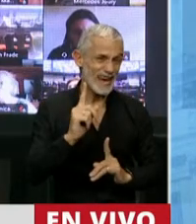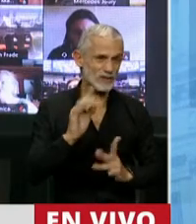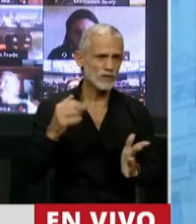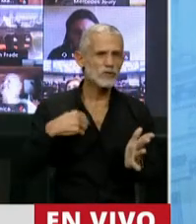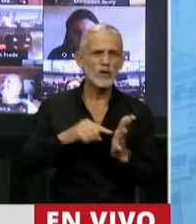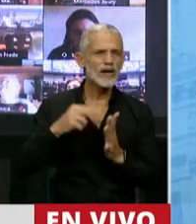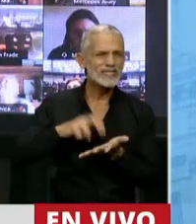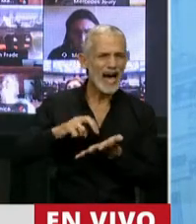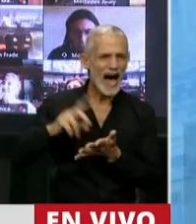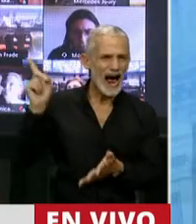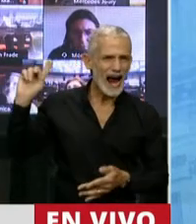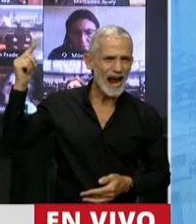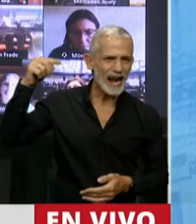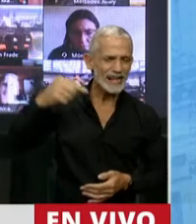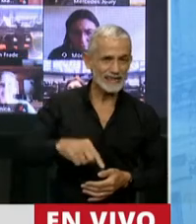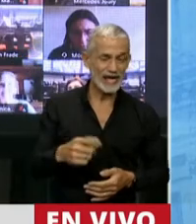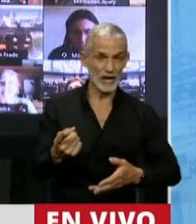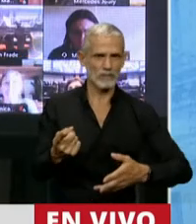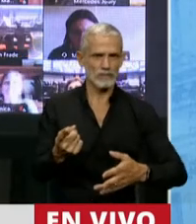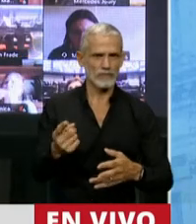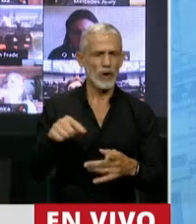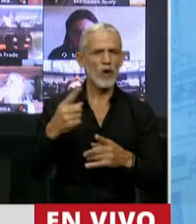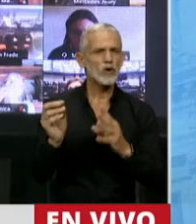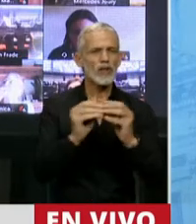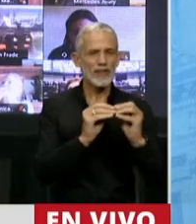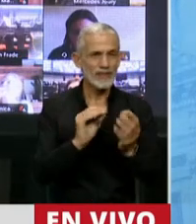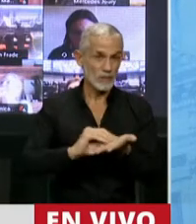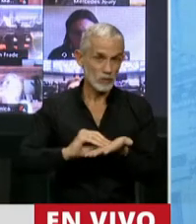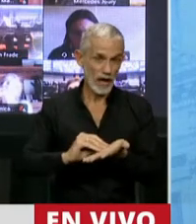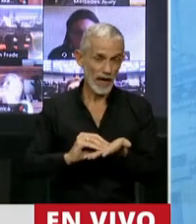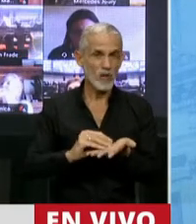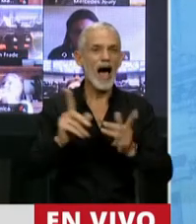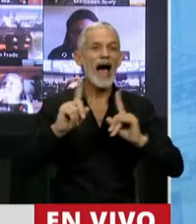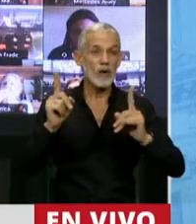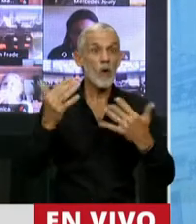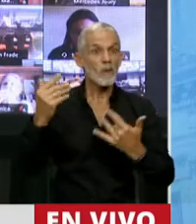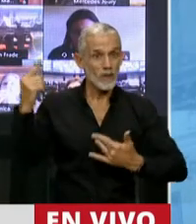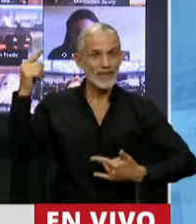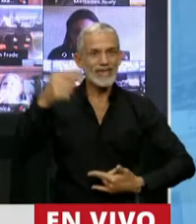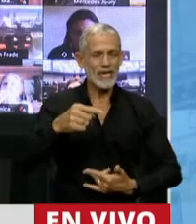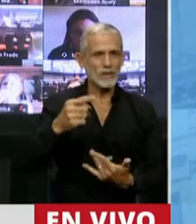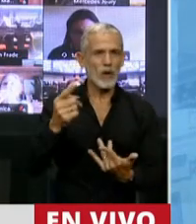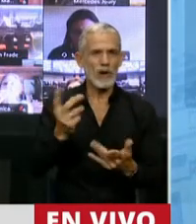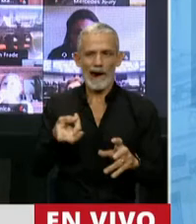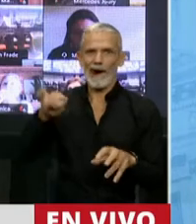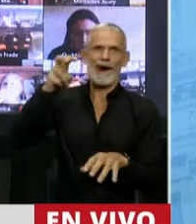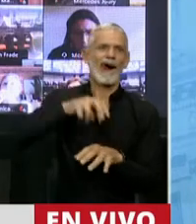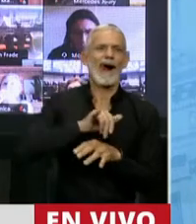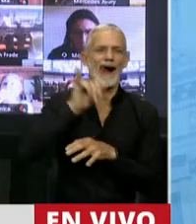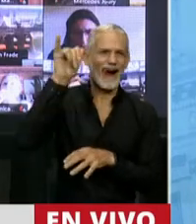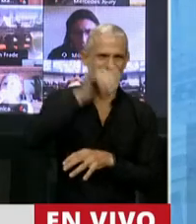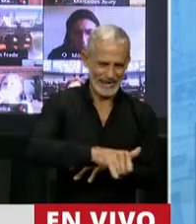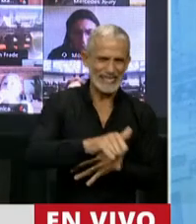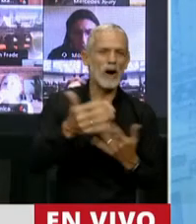de la ciudad de Salta y junto con otros diputados, algunos pudimos treparnos a un avión